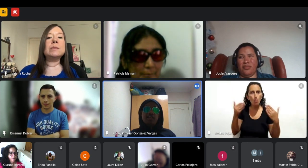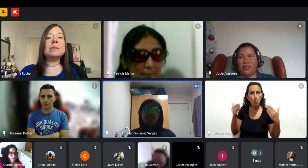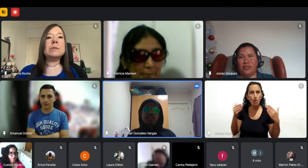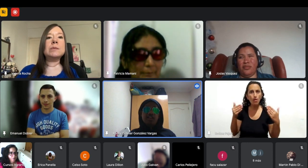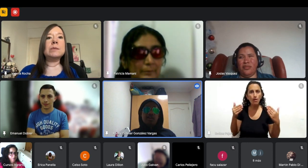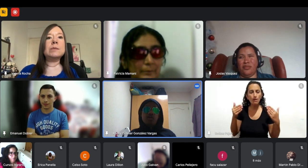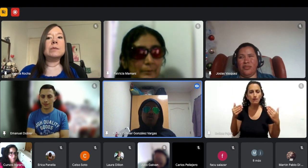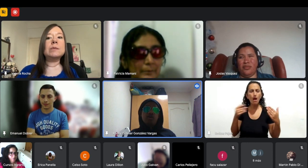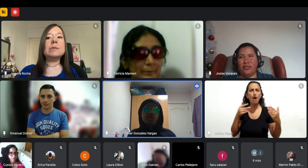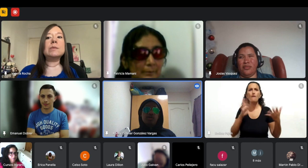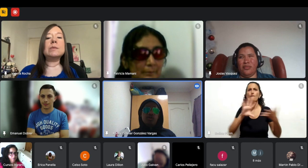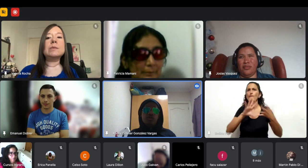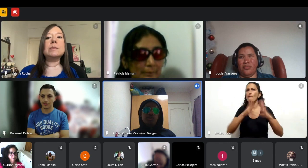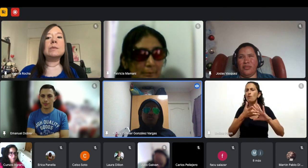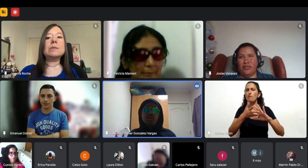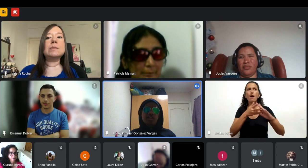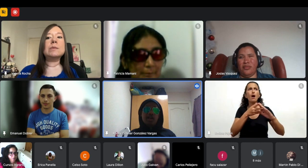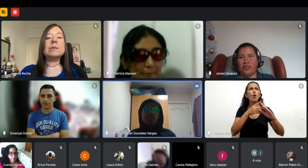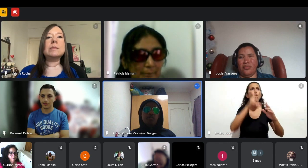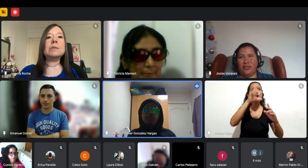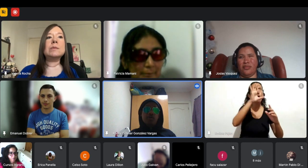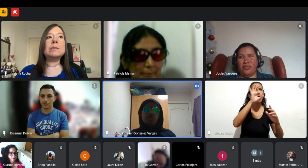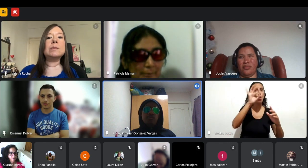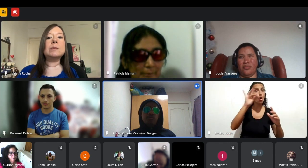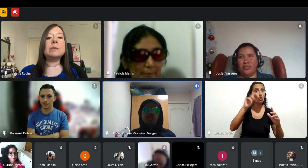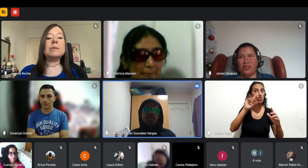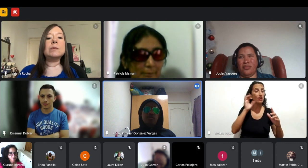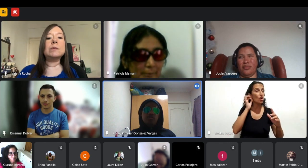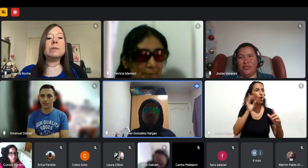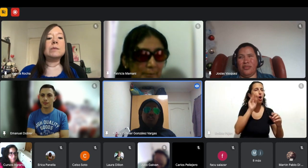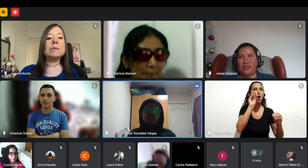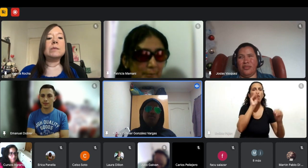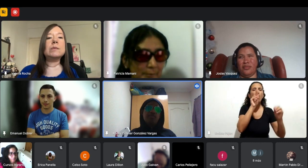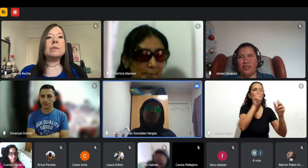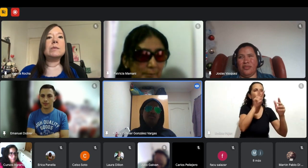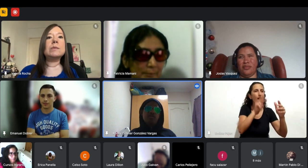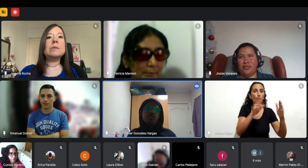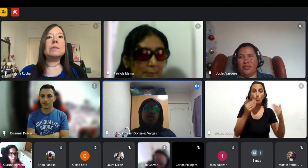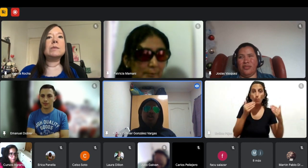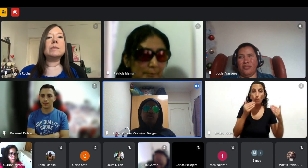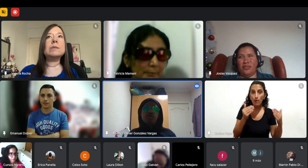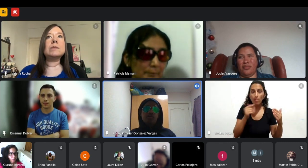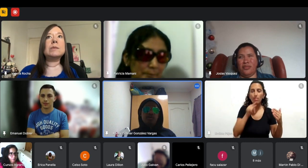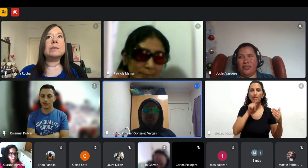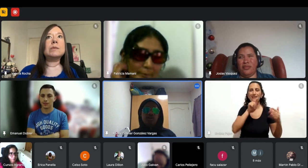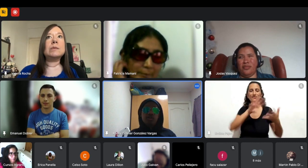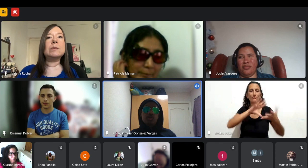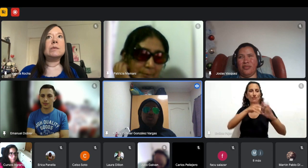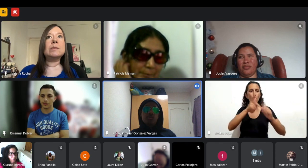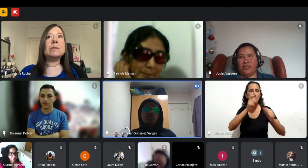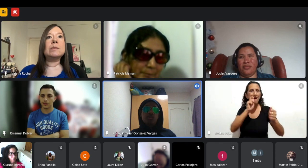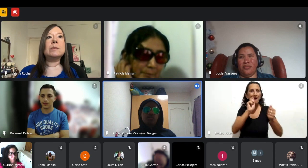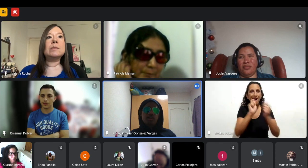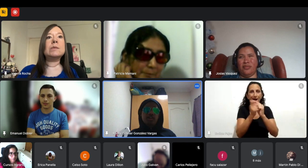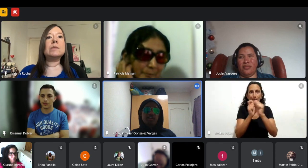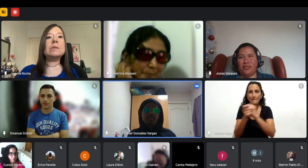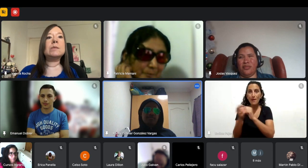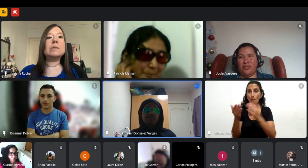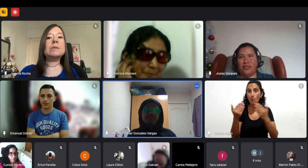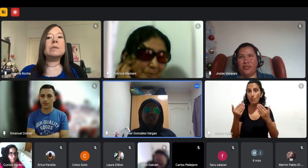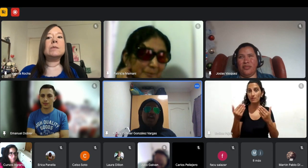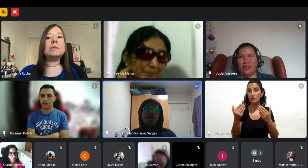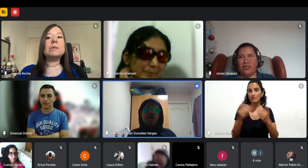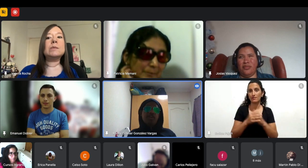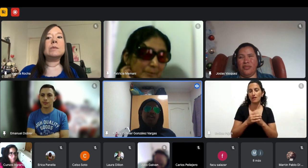a leer el código comienzo a crear propios proyectos o sea simple no algo del otro mundo porque